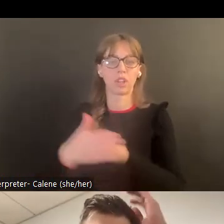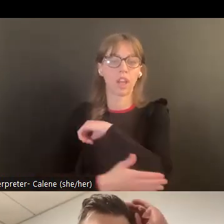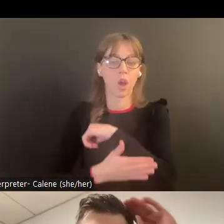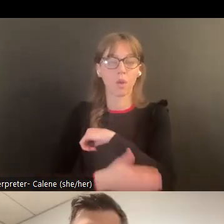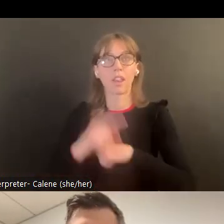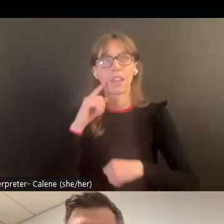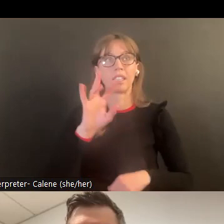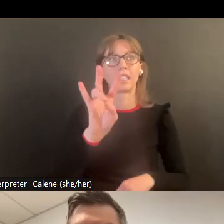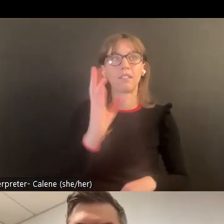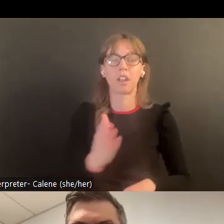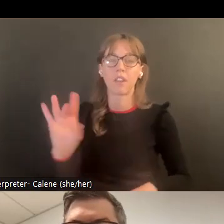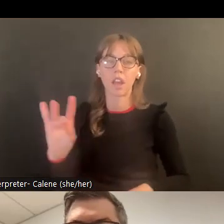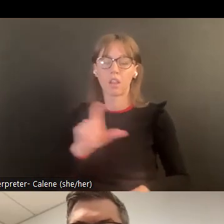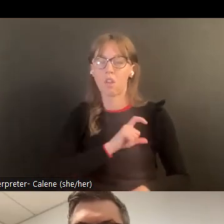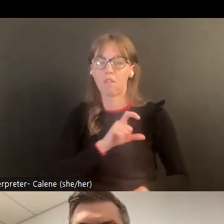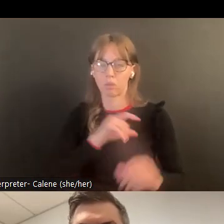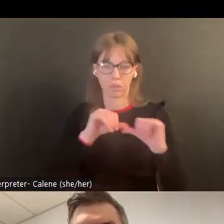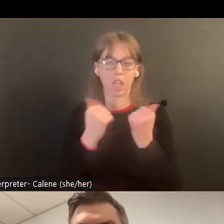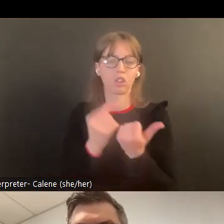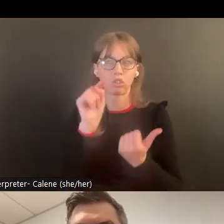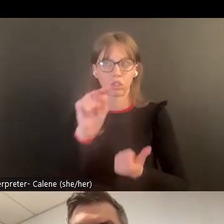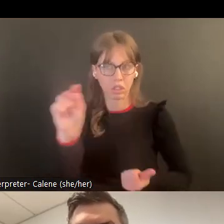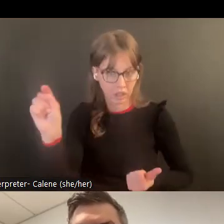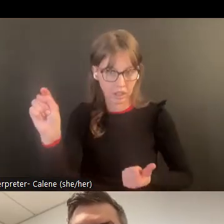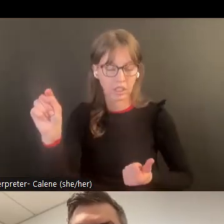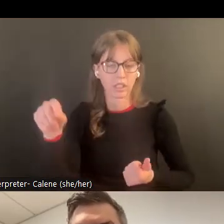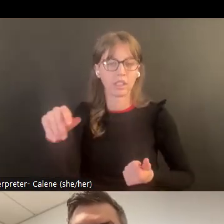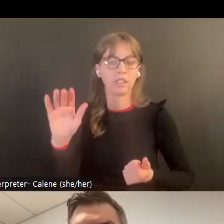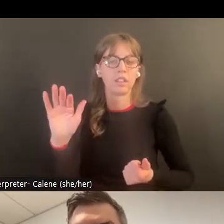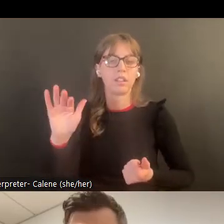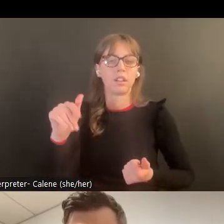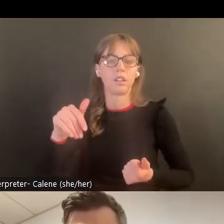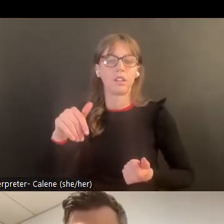condado ahora de Boulder y muchas agencias de policía